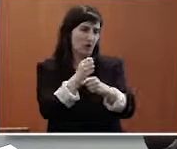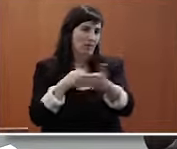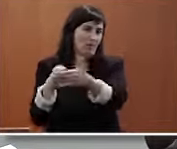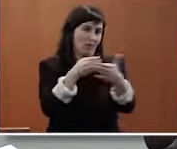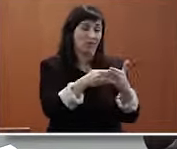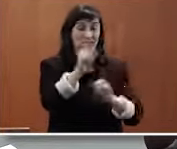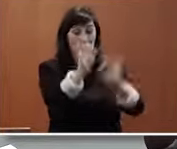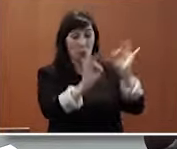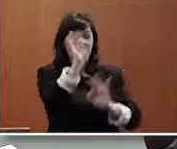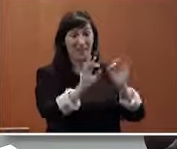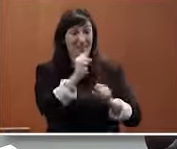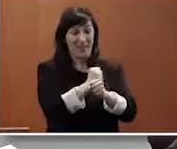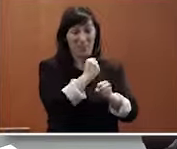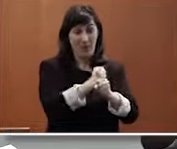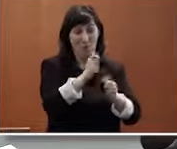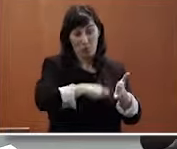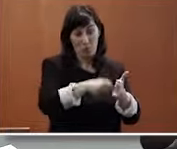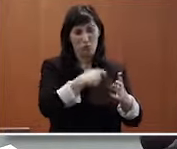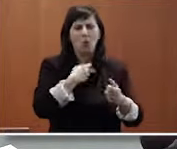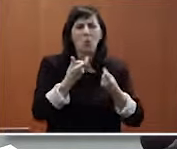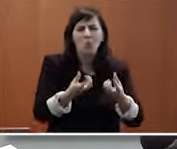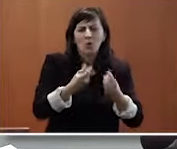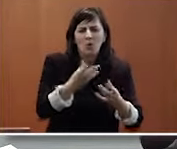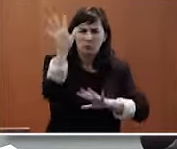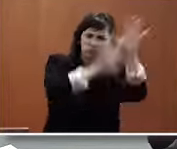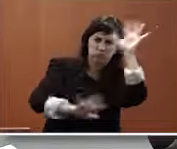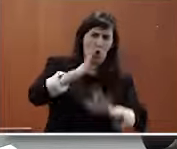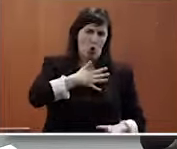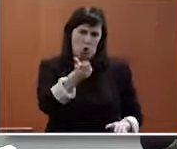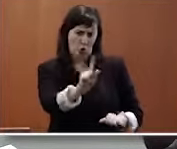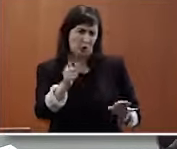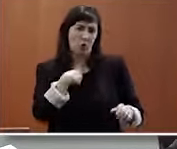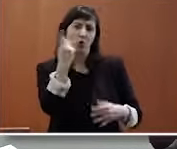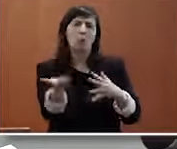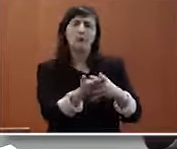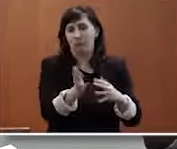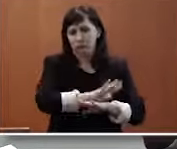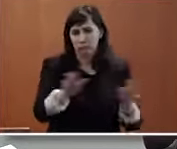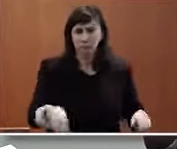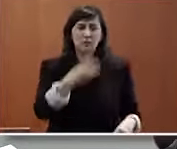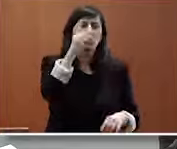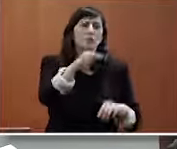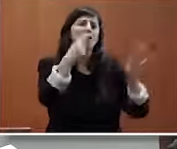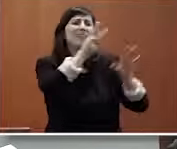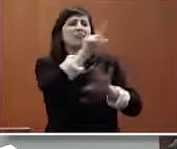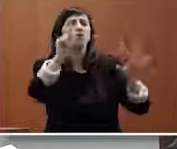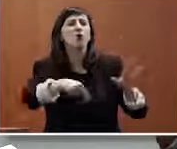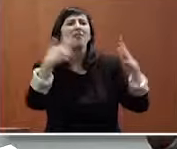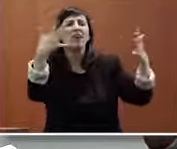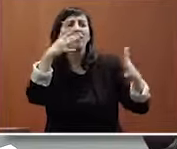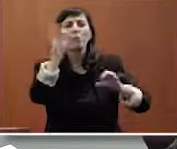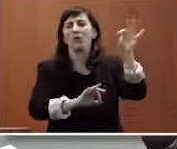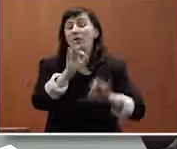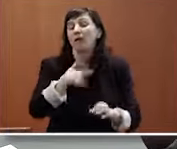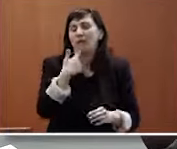actividad que son la mitad de la población ordinaria no os quiero marear con cifras pero prefiero decir la mitad podría decir el 36,6% pero vamos que tenemos una tasa de